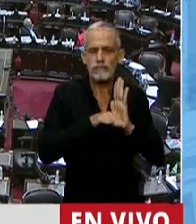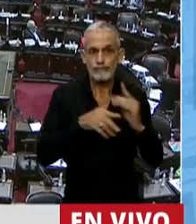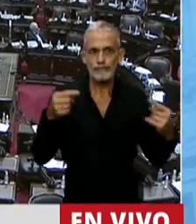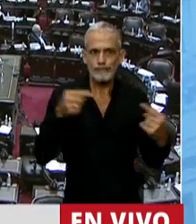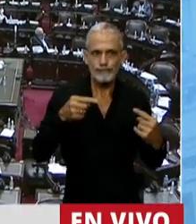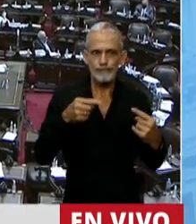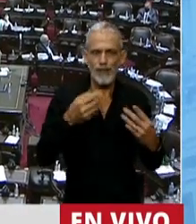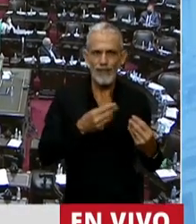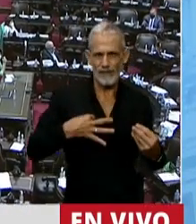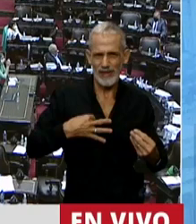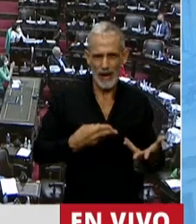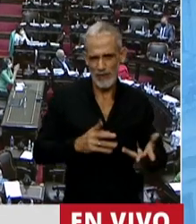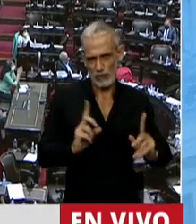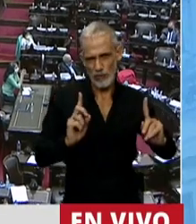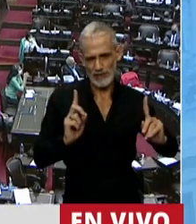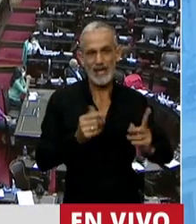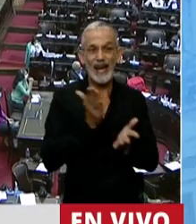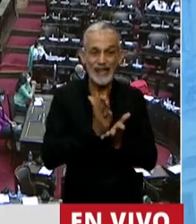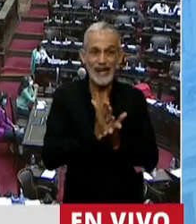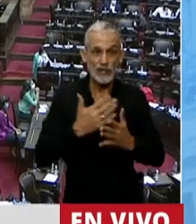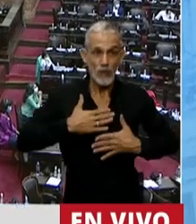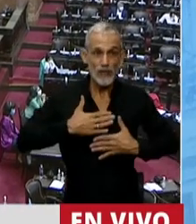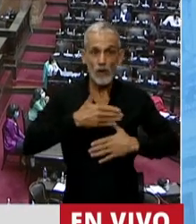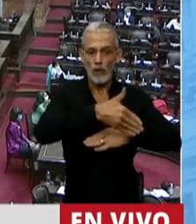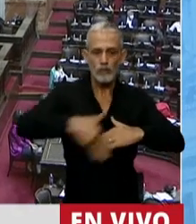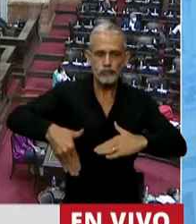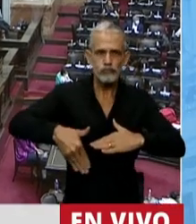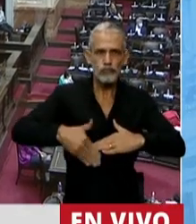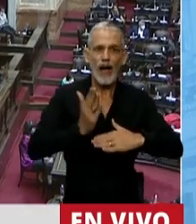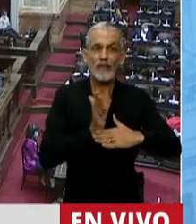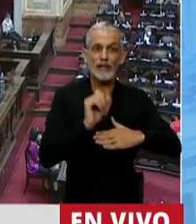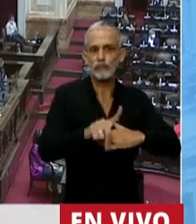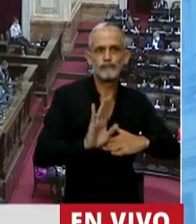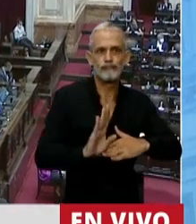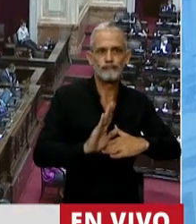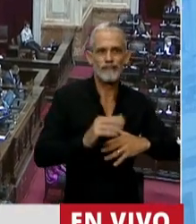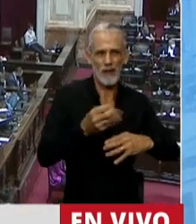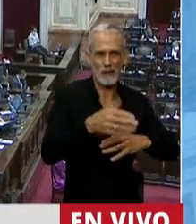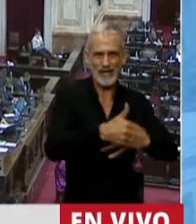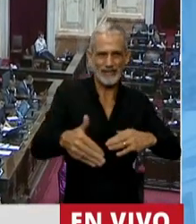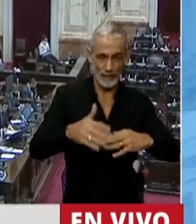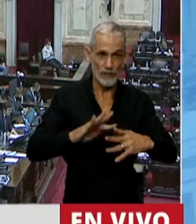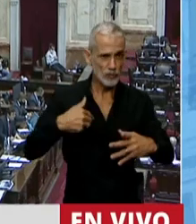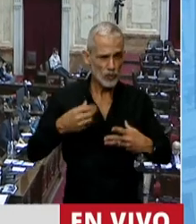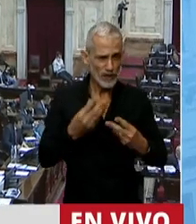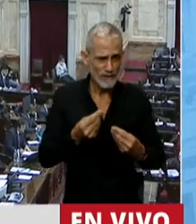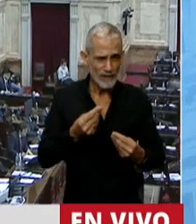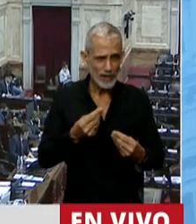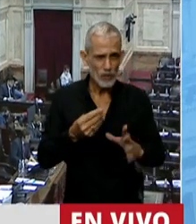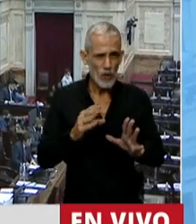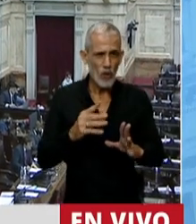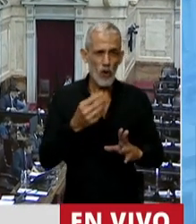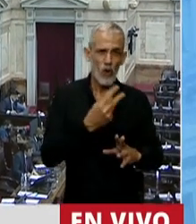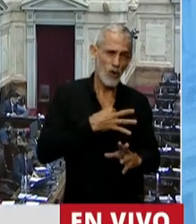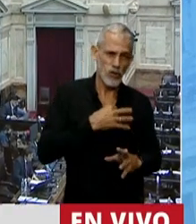principio que el derecho de uno termina donde comienza el derecho de los demás. Así que yo defiendo, señor presidente, las dos